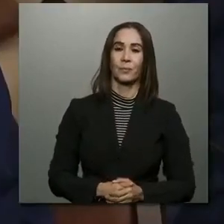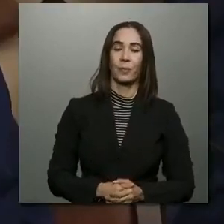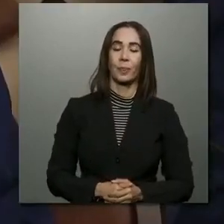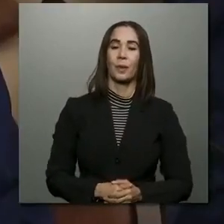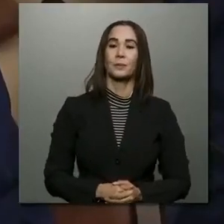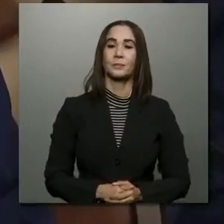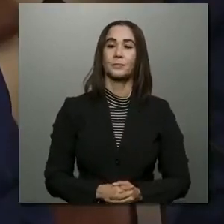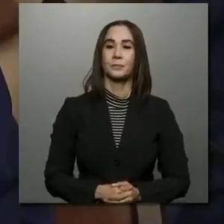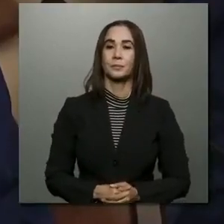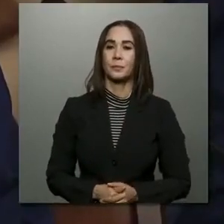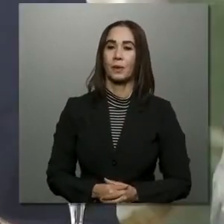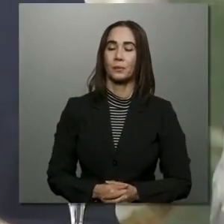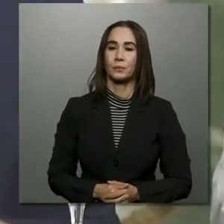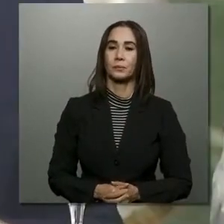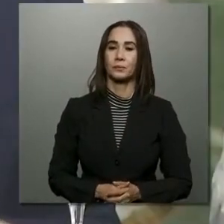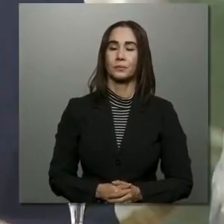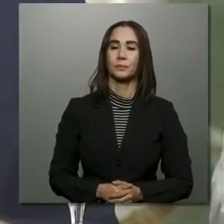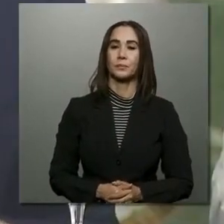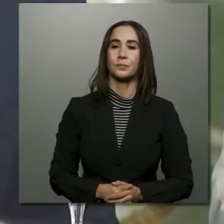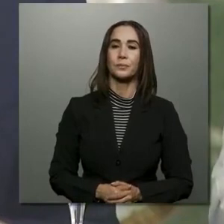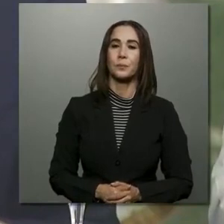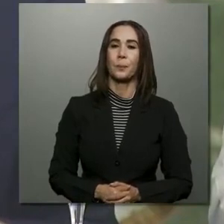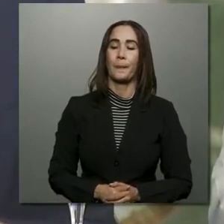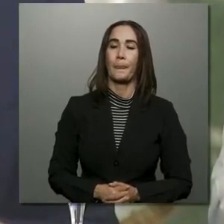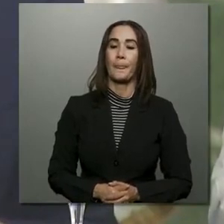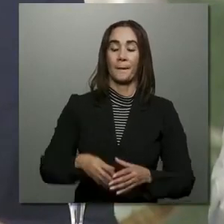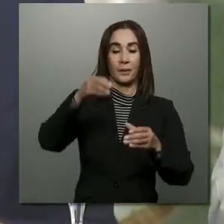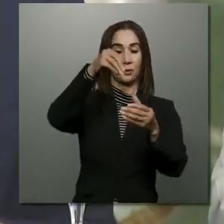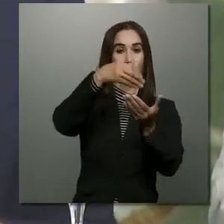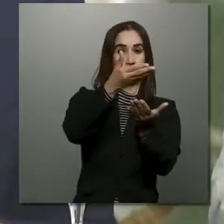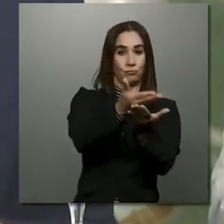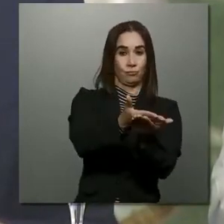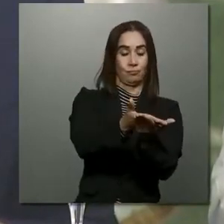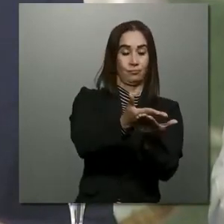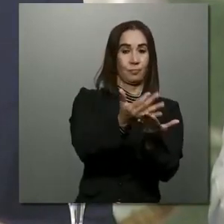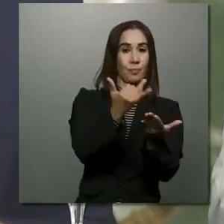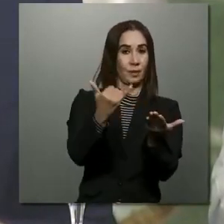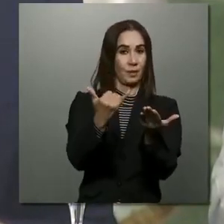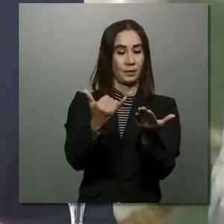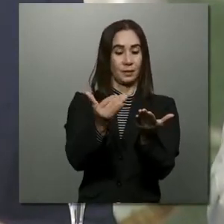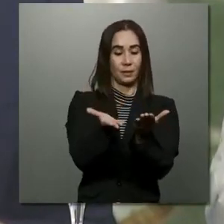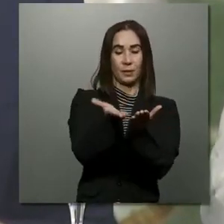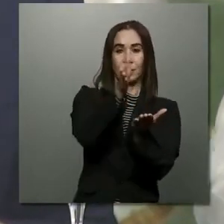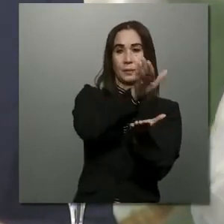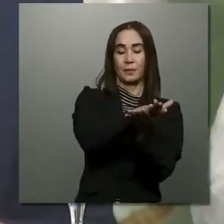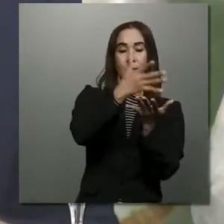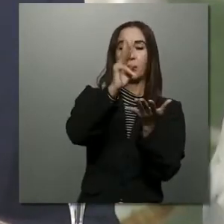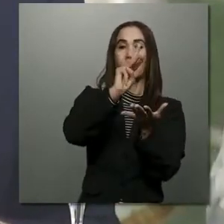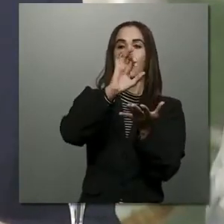Y se encuentran en, desde este momento, en la página web